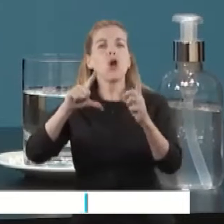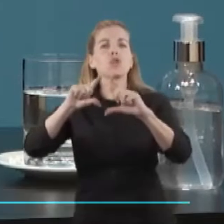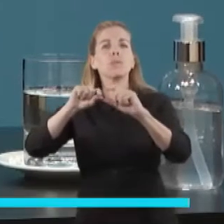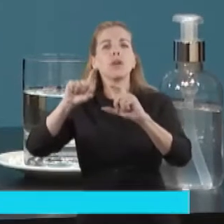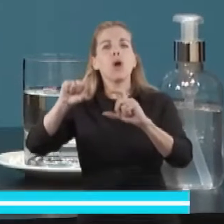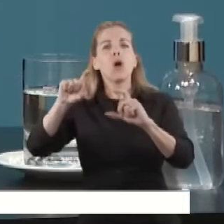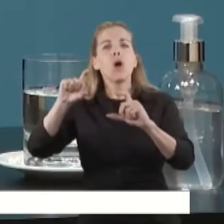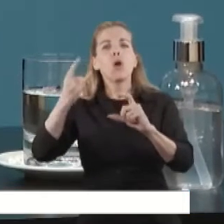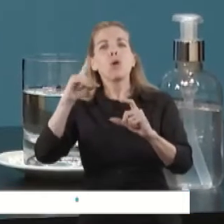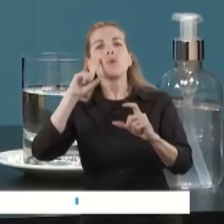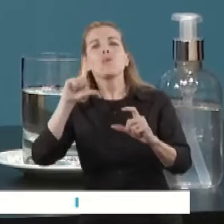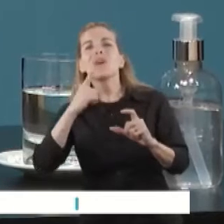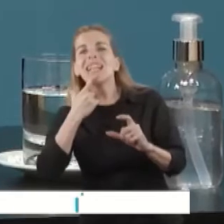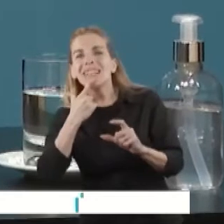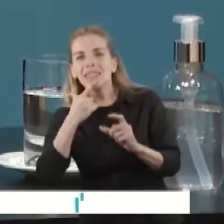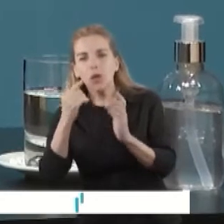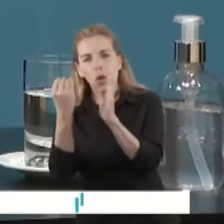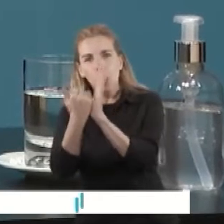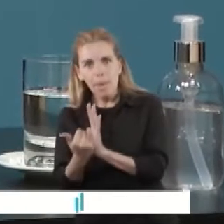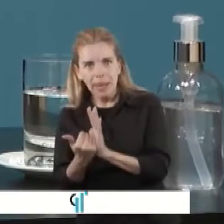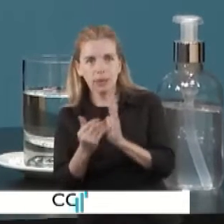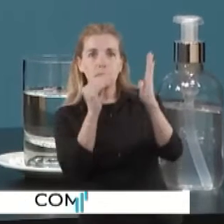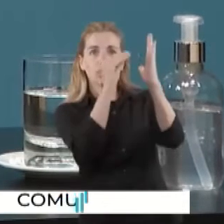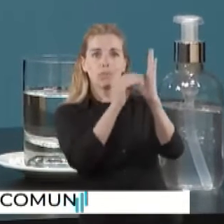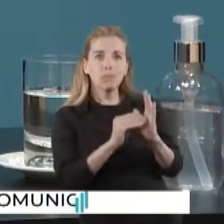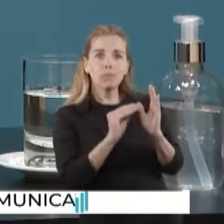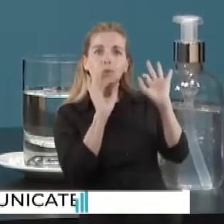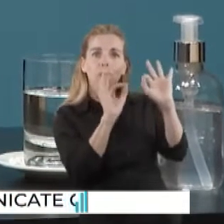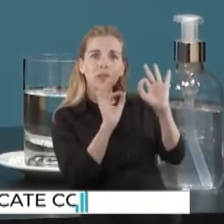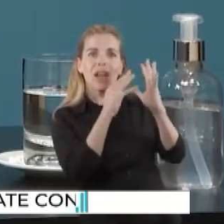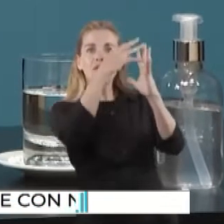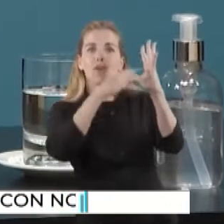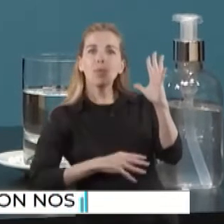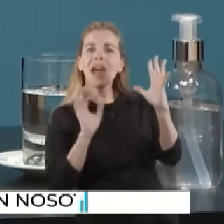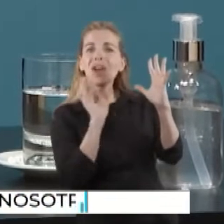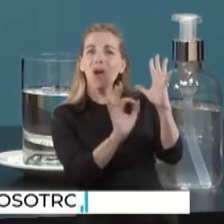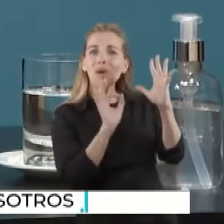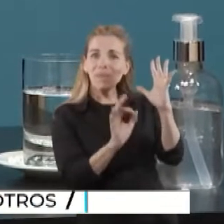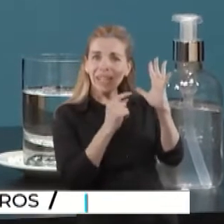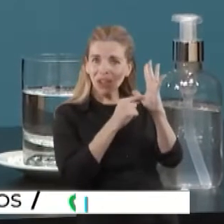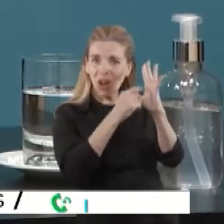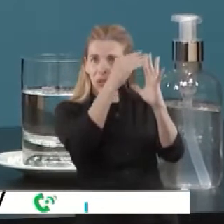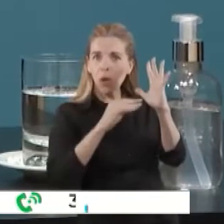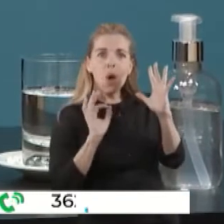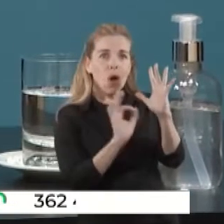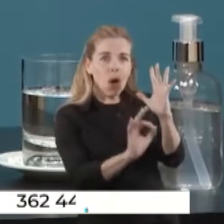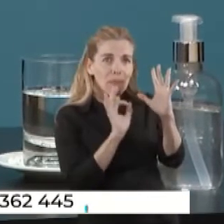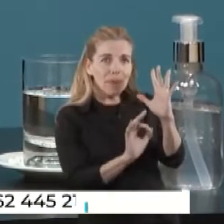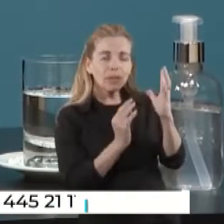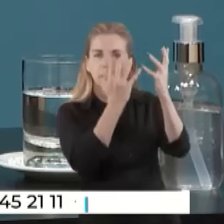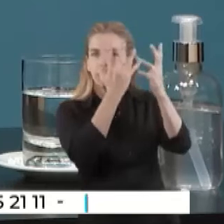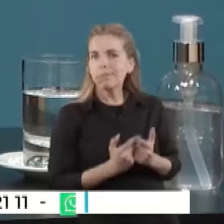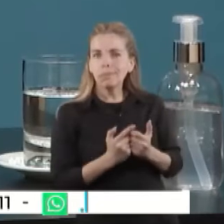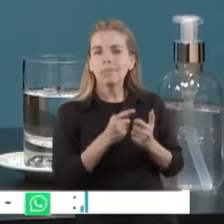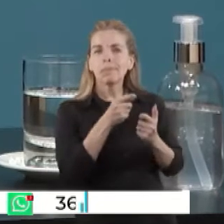conviviente. Una vez llenada esa declaración jurada, automáticamente el sistema le devuelve